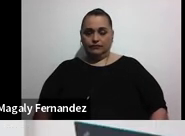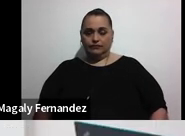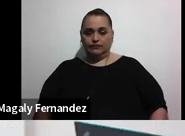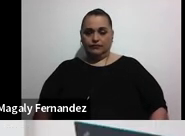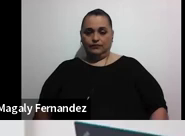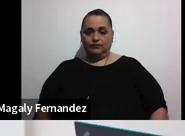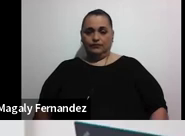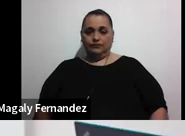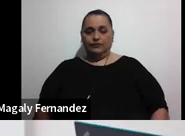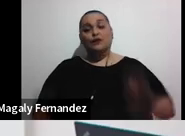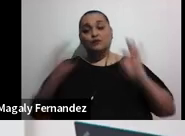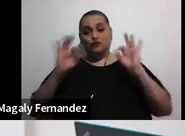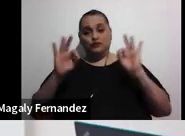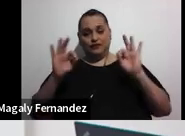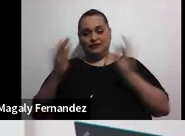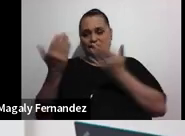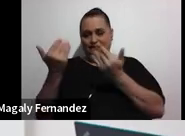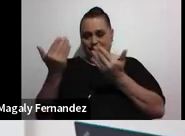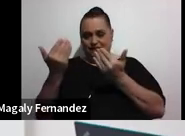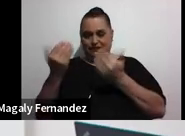Muy bien te esperamos